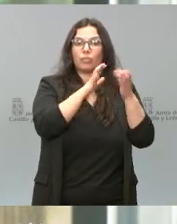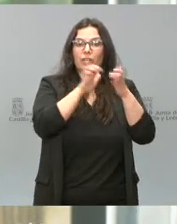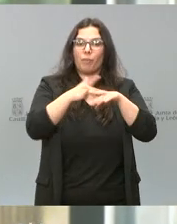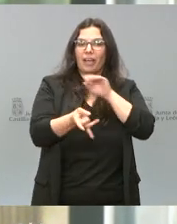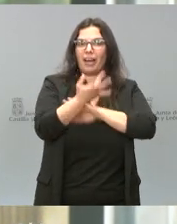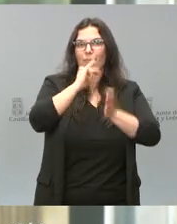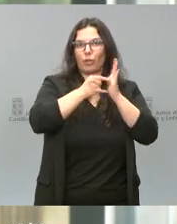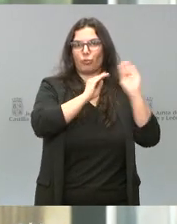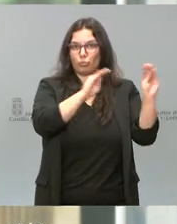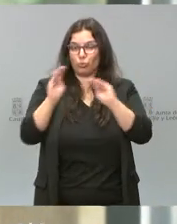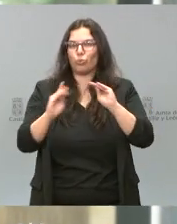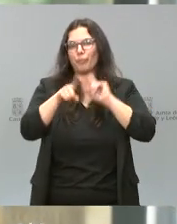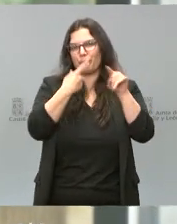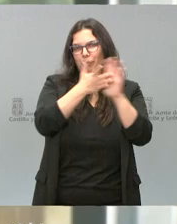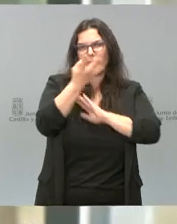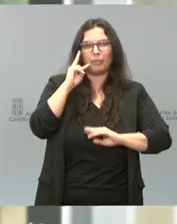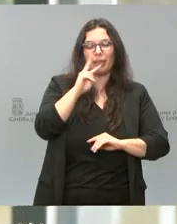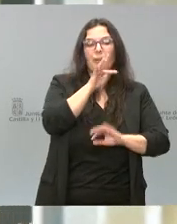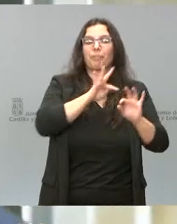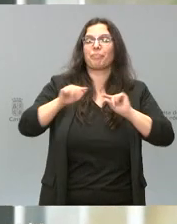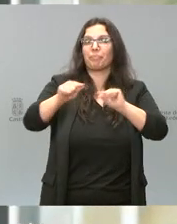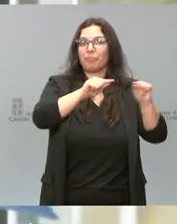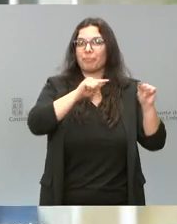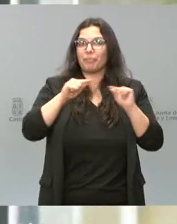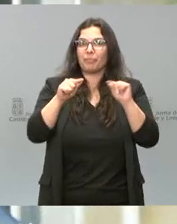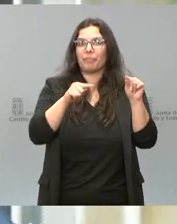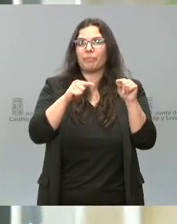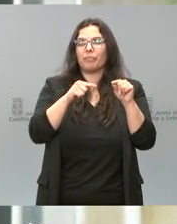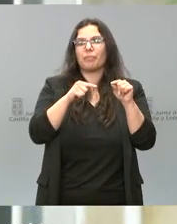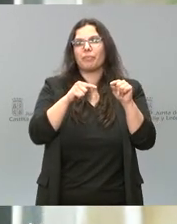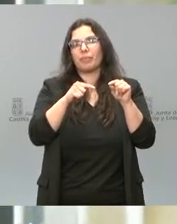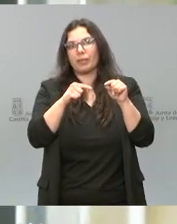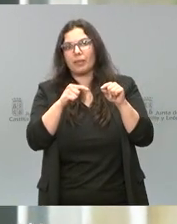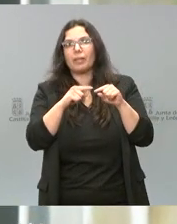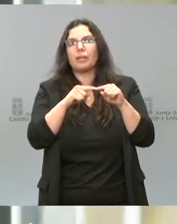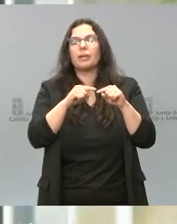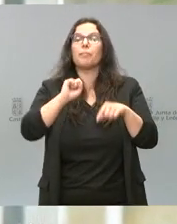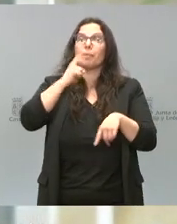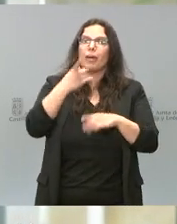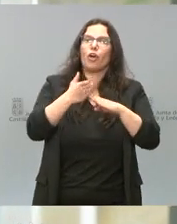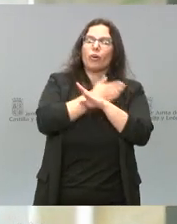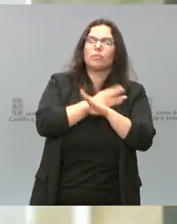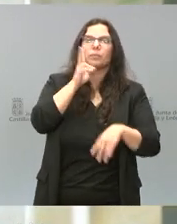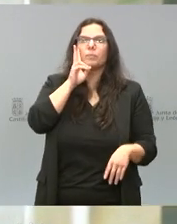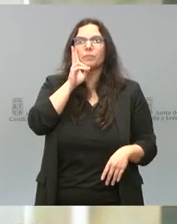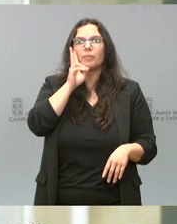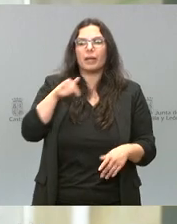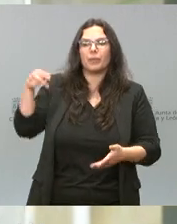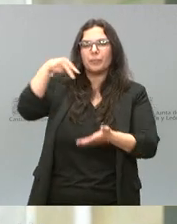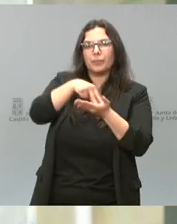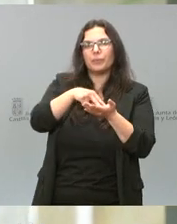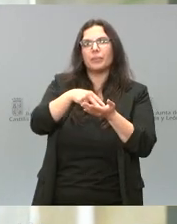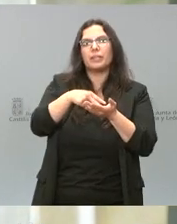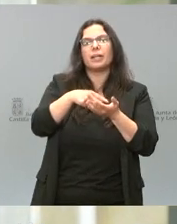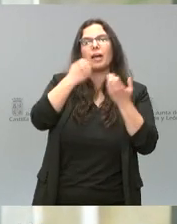sus proyectos. Tras acoger ese coloquio, que no va a ser muy rápido, antes previamente vamos a recibir aquí en el escenario también a las